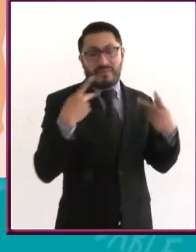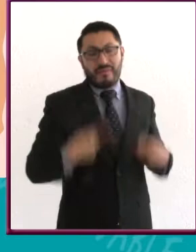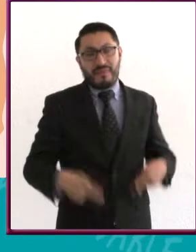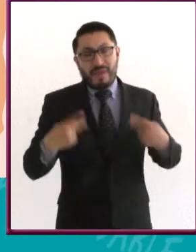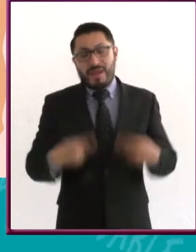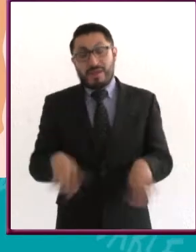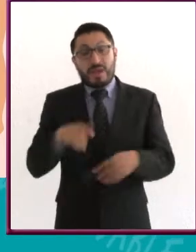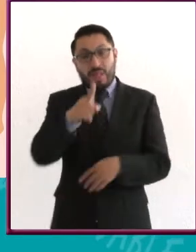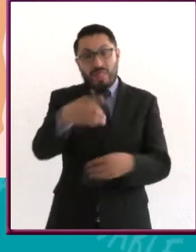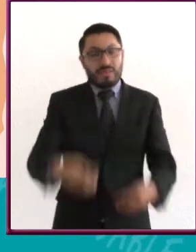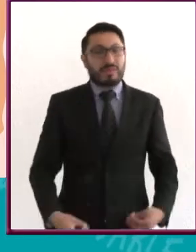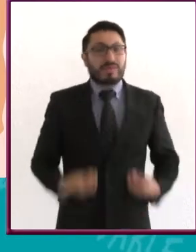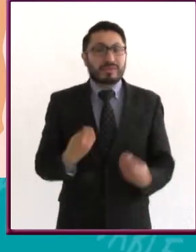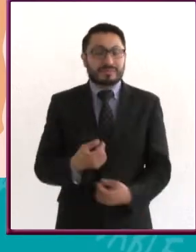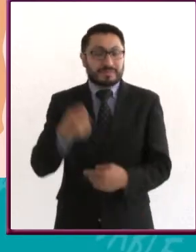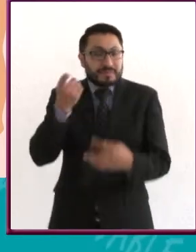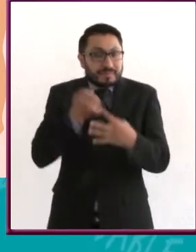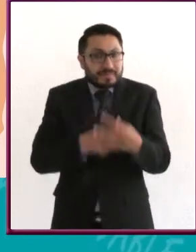Estás vivo.